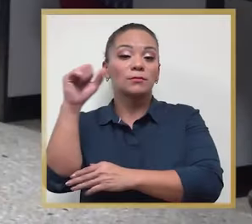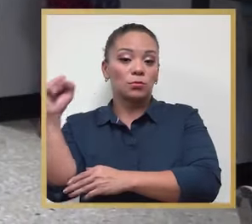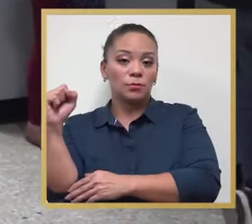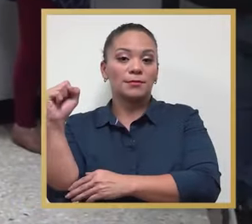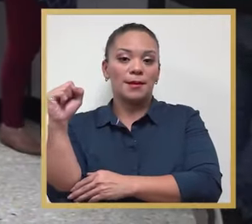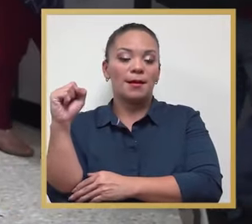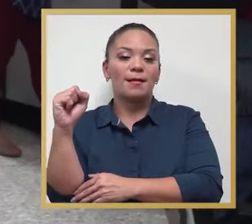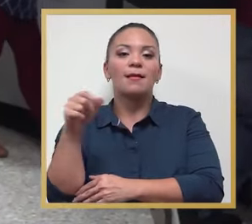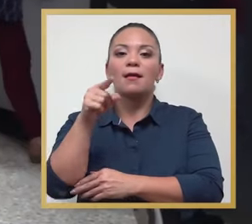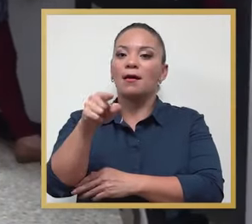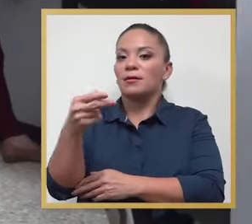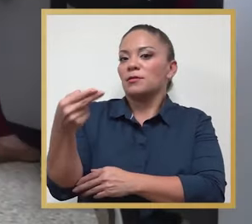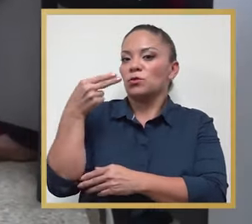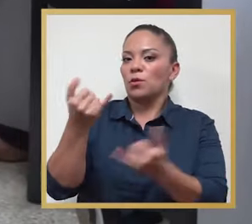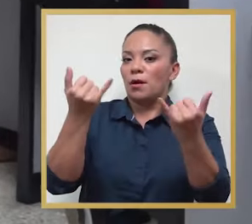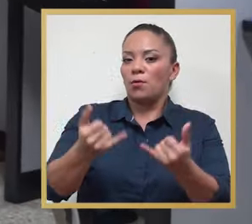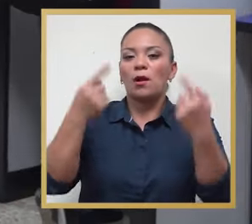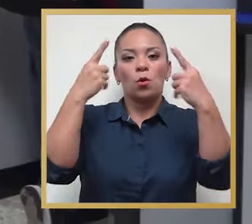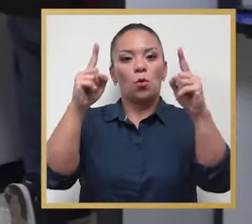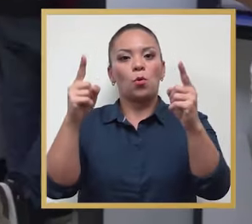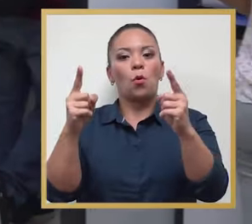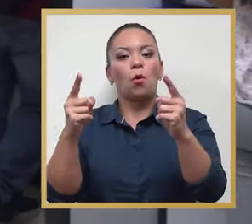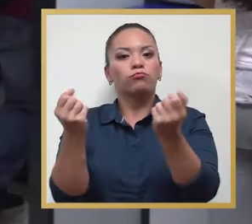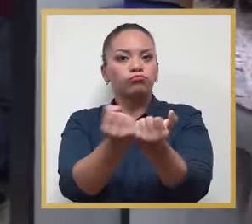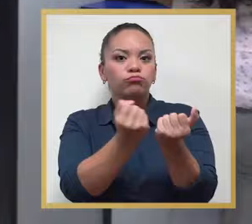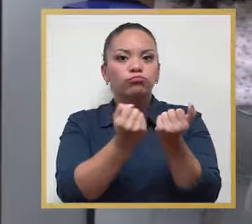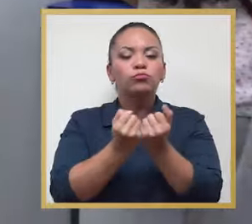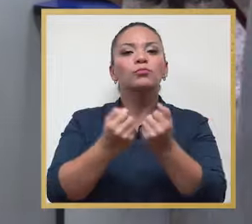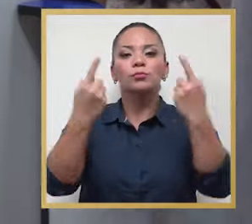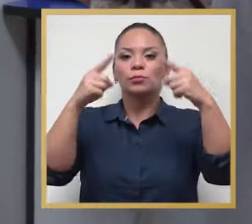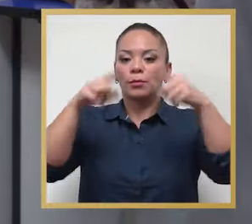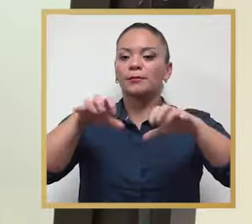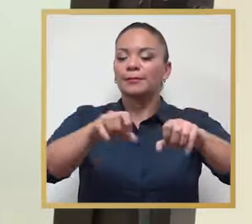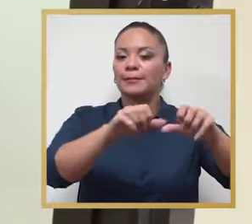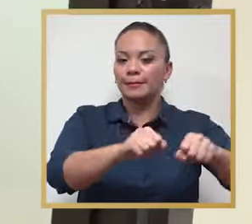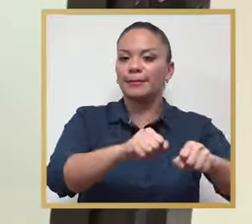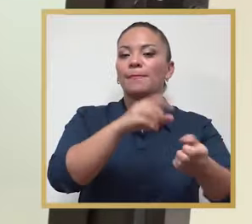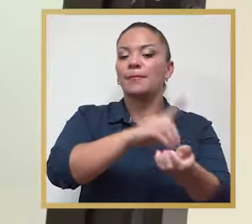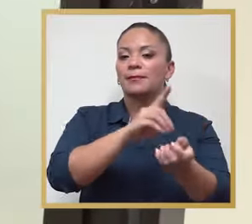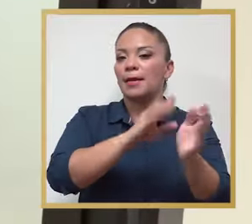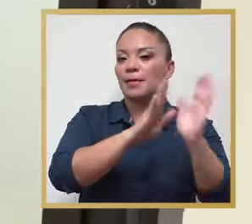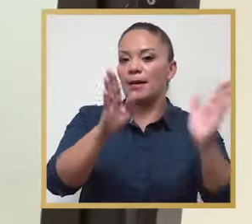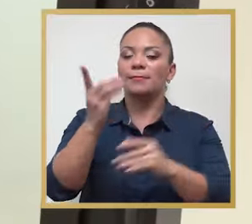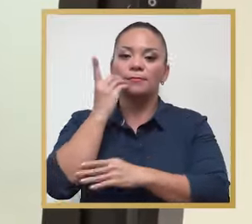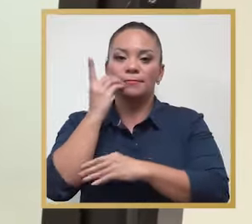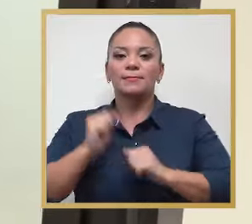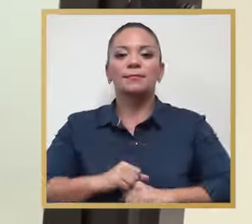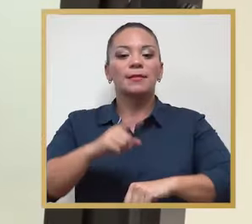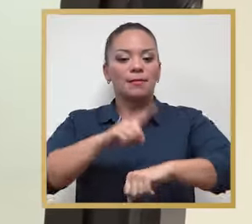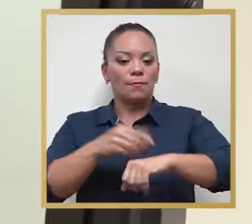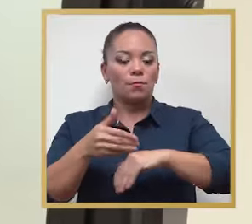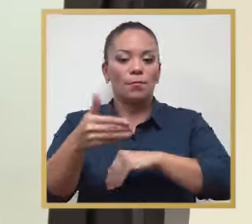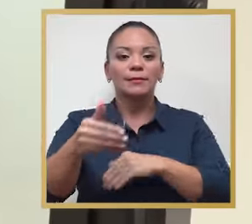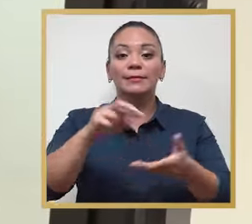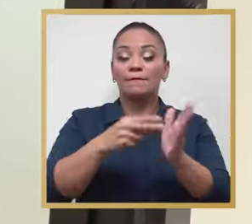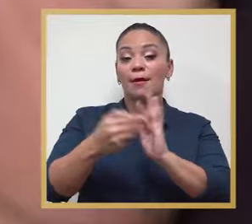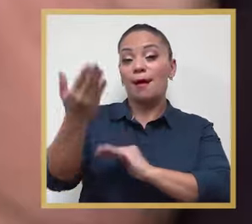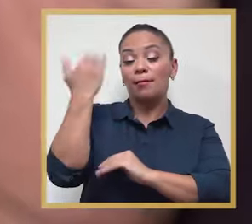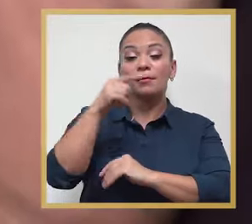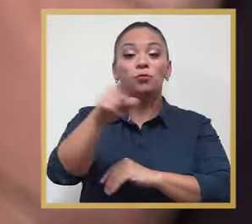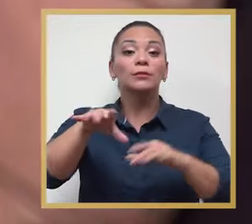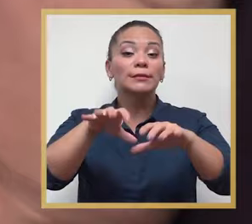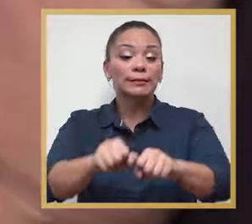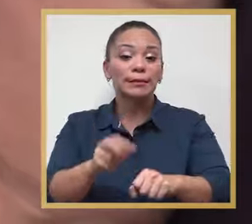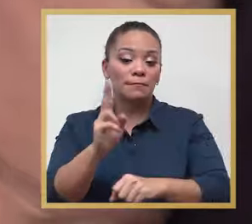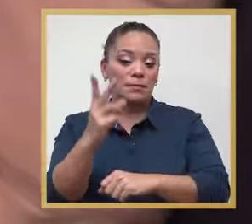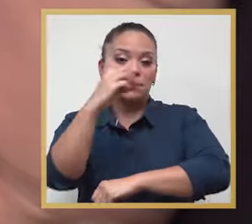La Caja Costarricense del Seguro Social en un hecho histórico abrió cupos para sacar su cita en Medicina General y Odontología con un plazo ampliado. Es decir,